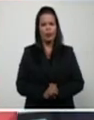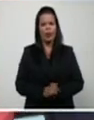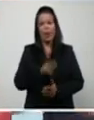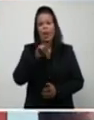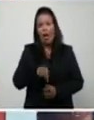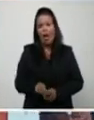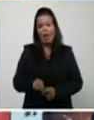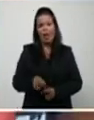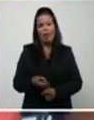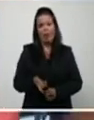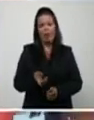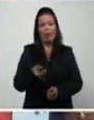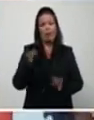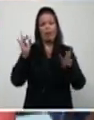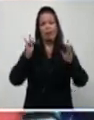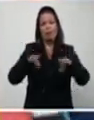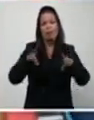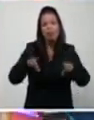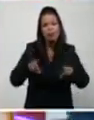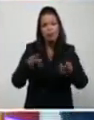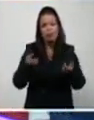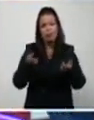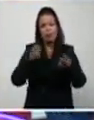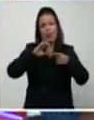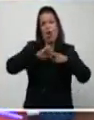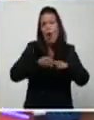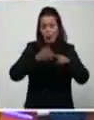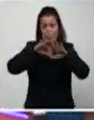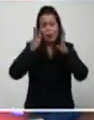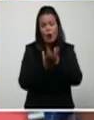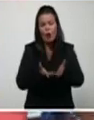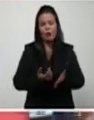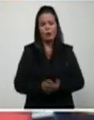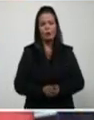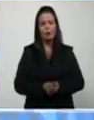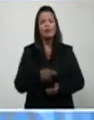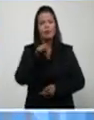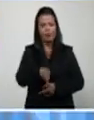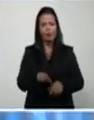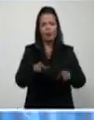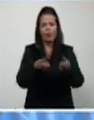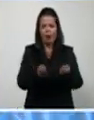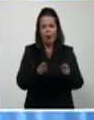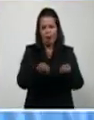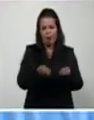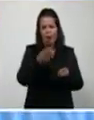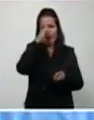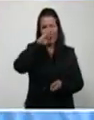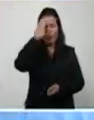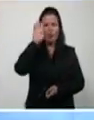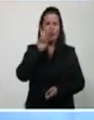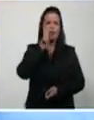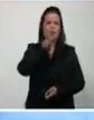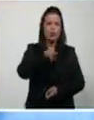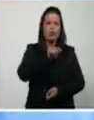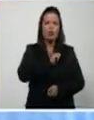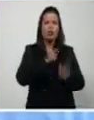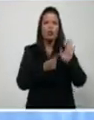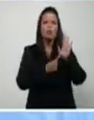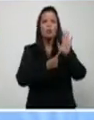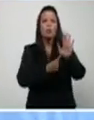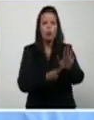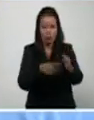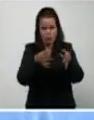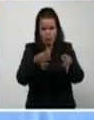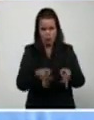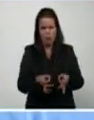Concebido para amenizar de manera diferente este espacio que se estrena en el Canal de la Familia Cubana, pretende llegar al público, como dijo su director,